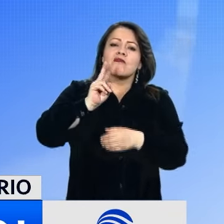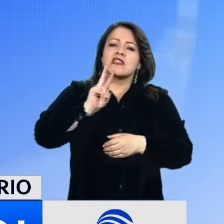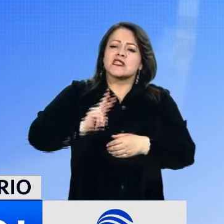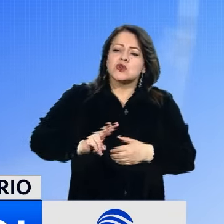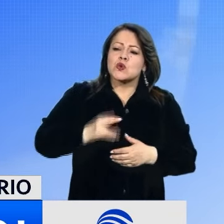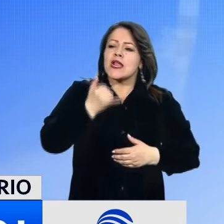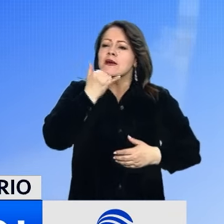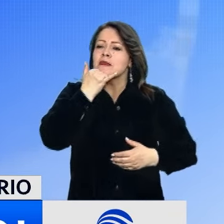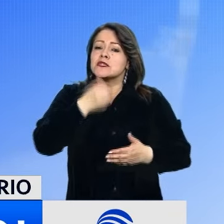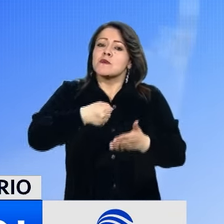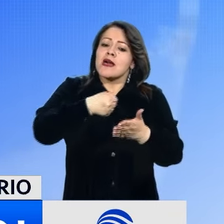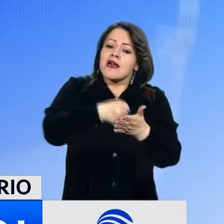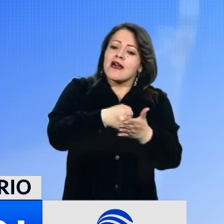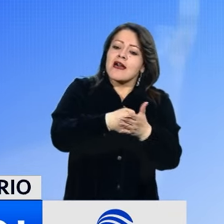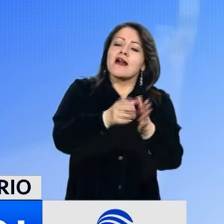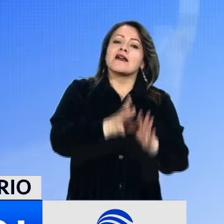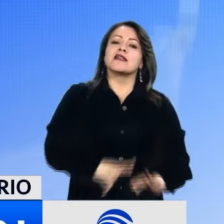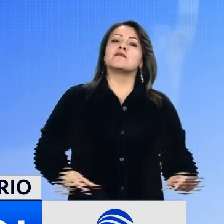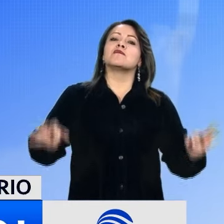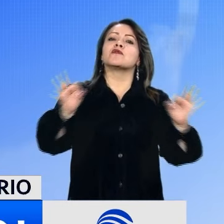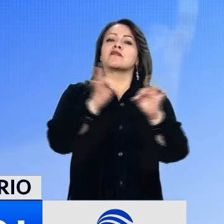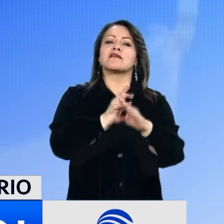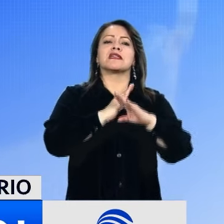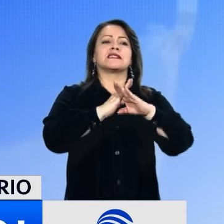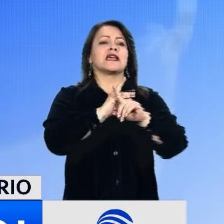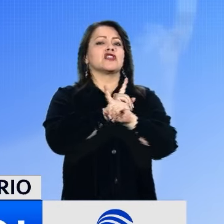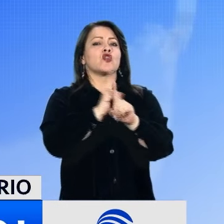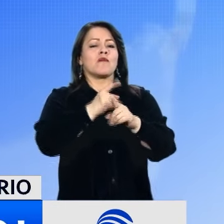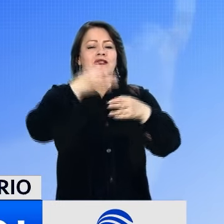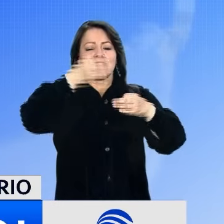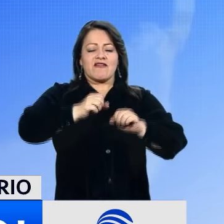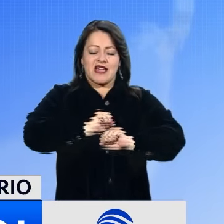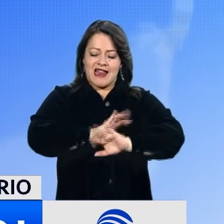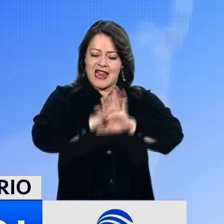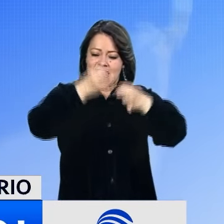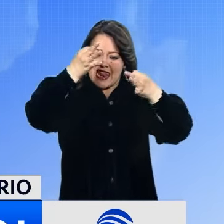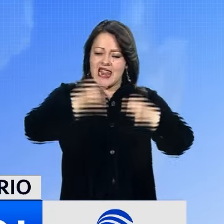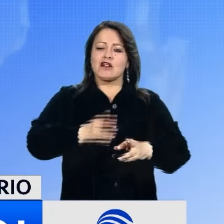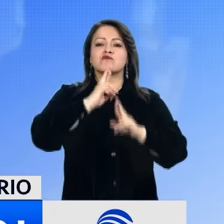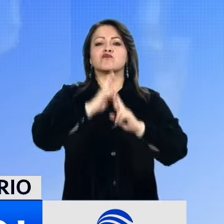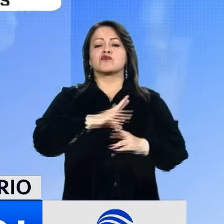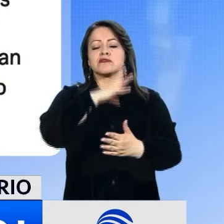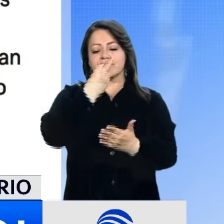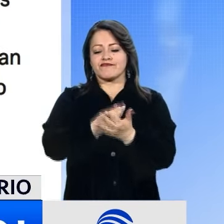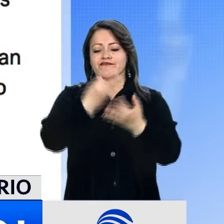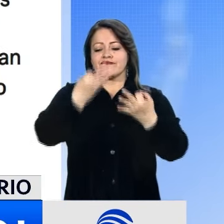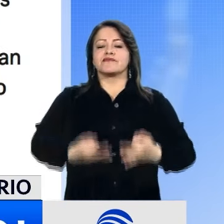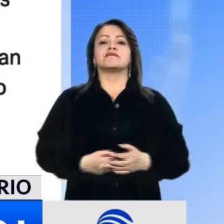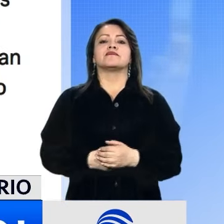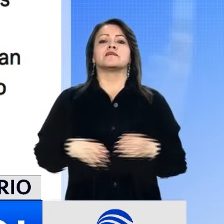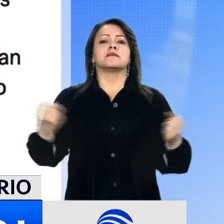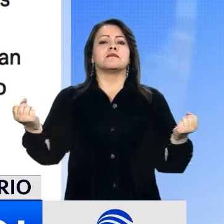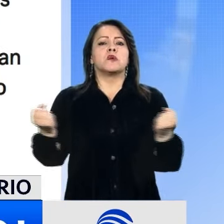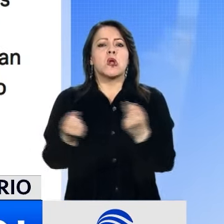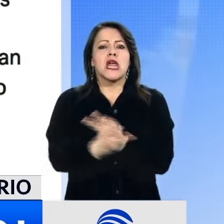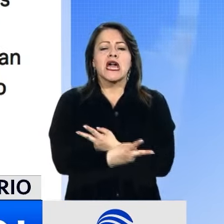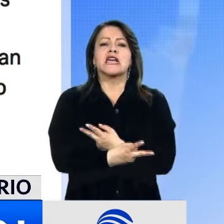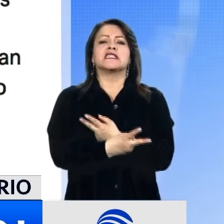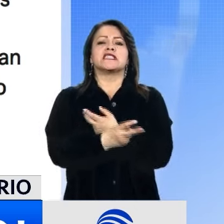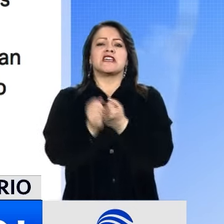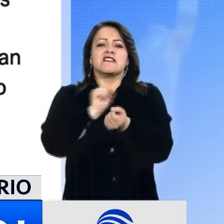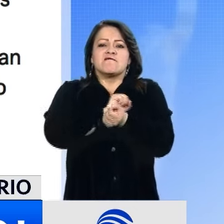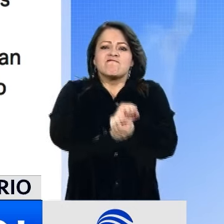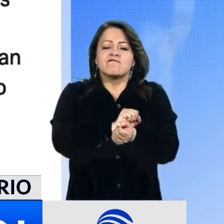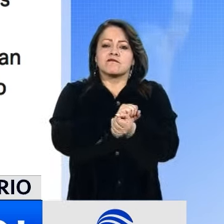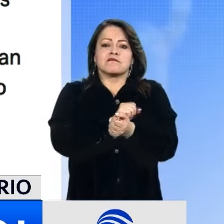e insistió en la necesidad de detener resultados transparentes para lograr la paz. La violencia y la represión no traerán paz